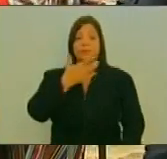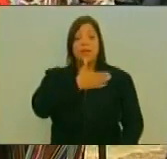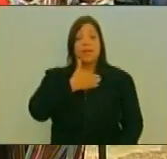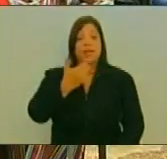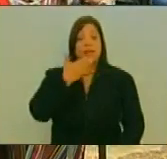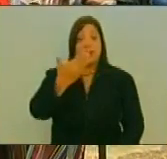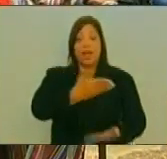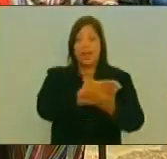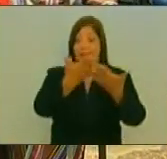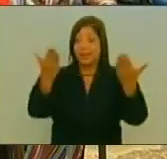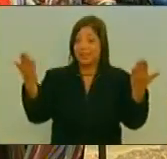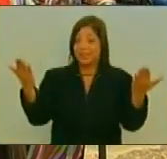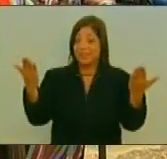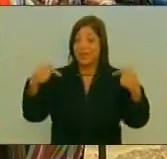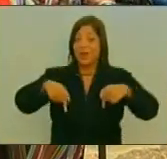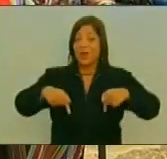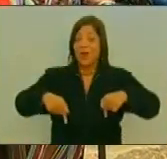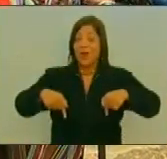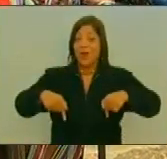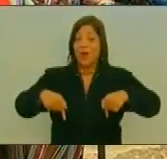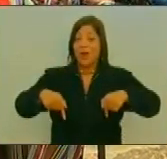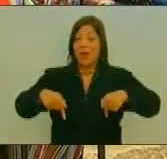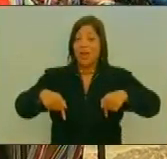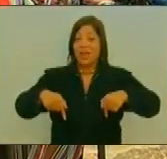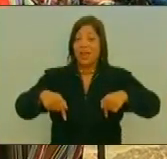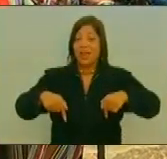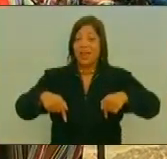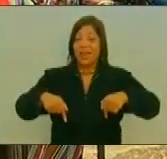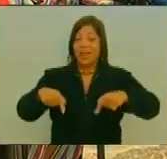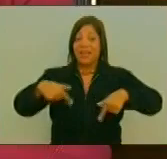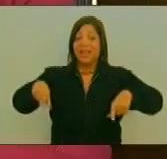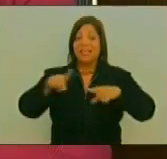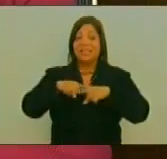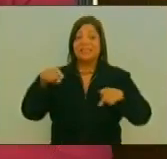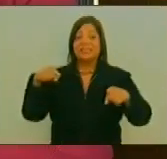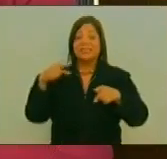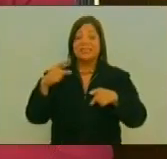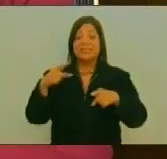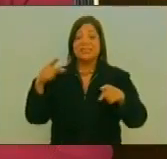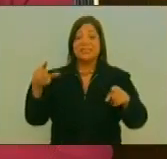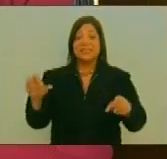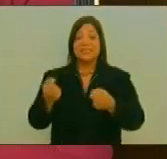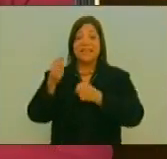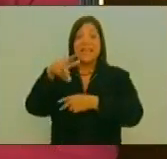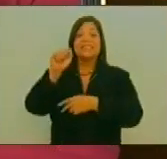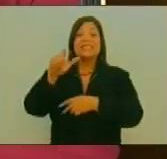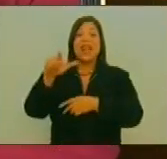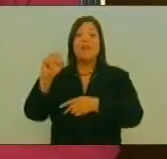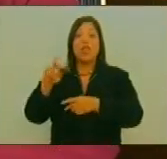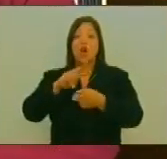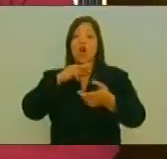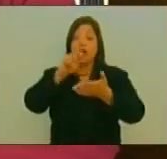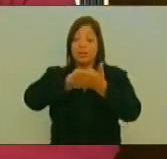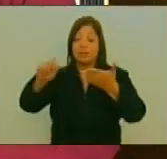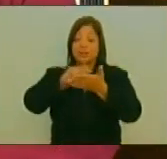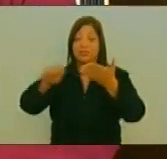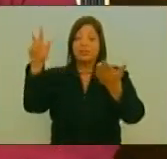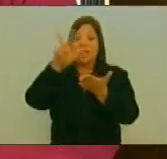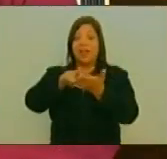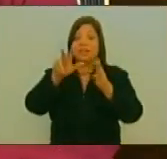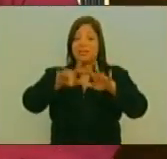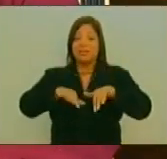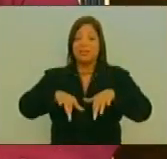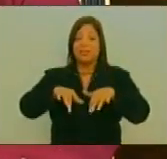Agradecer Que el día De hoy En la ciudad De San Salvador El Salvador Fue aprobada Una declaración De la